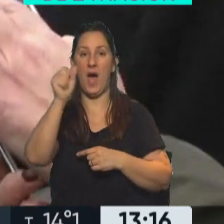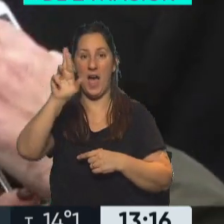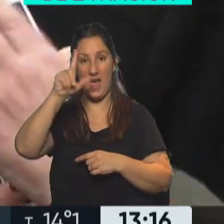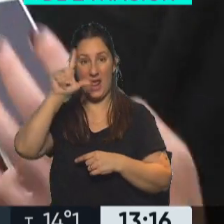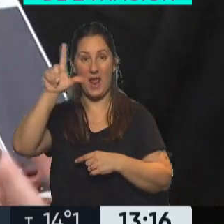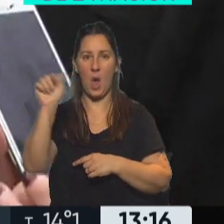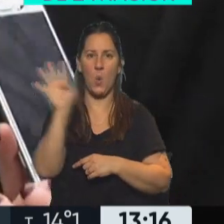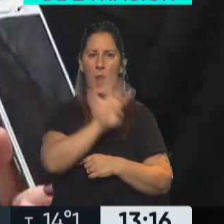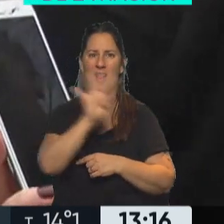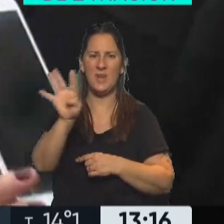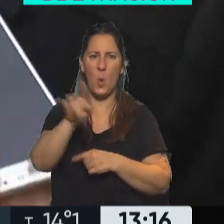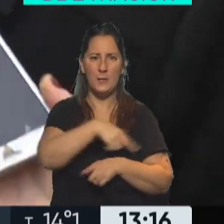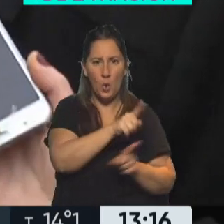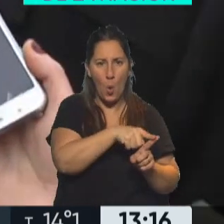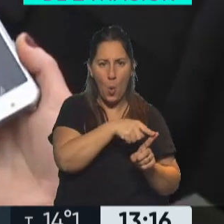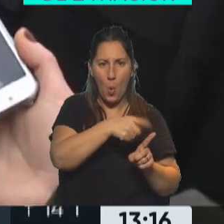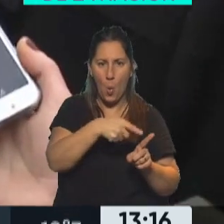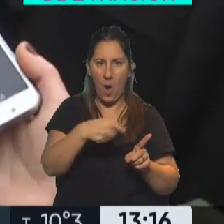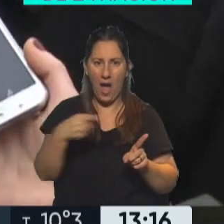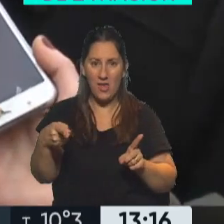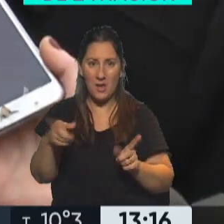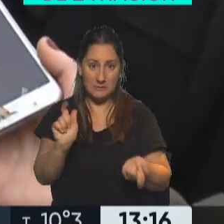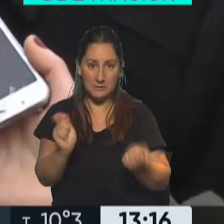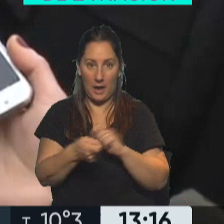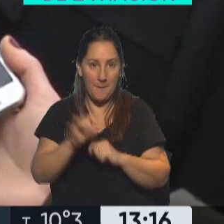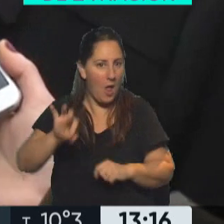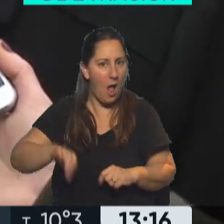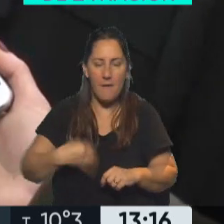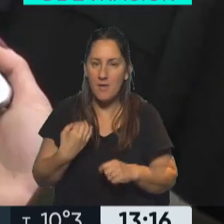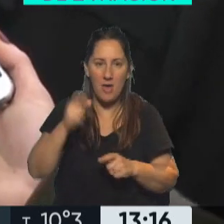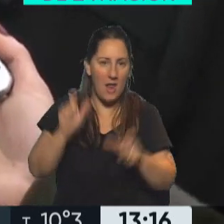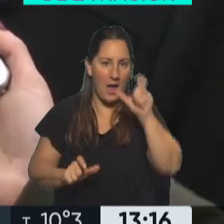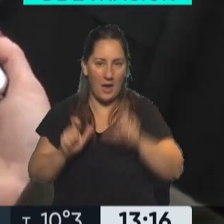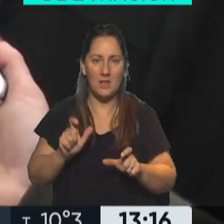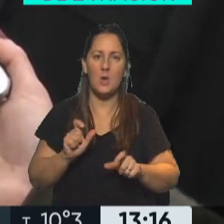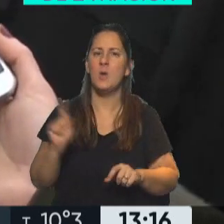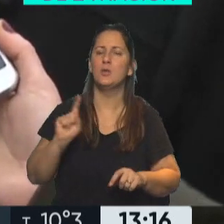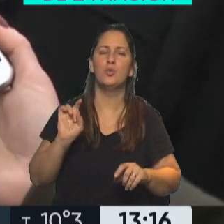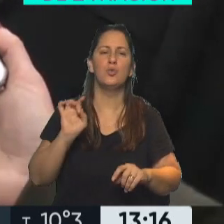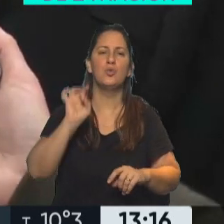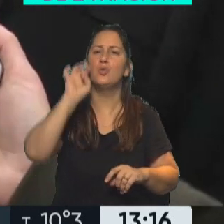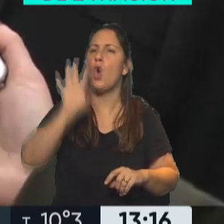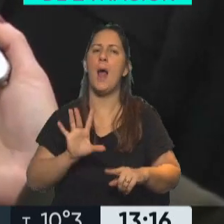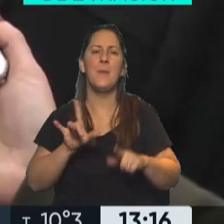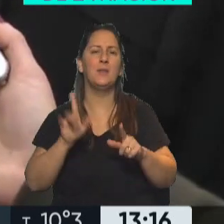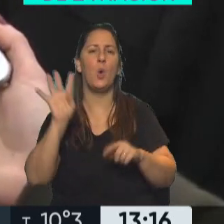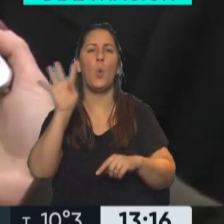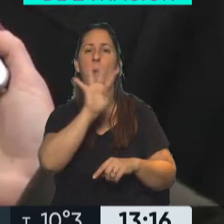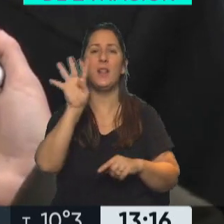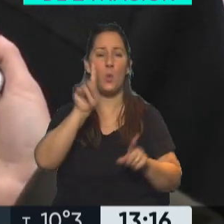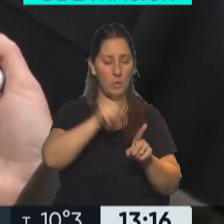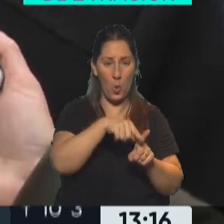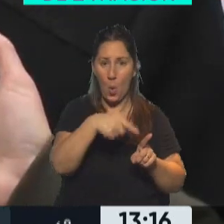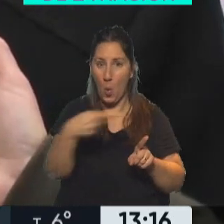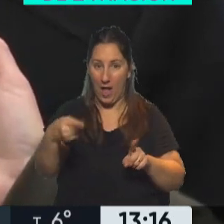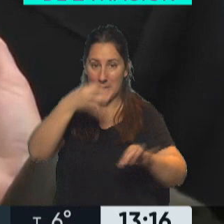44 cuadras, que lo que hace es cambiar la vida a la gente, porque no solamente tienen 44 cuadras